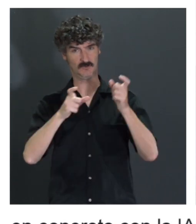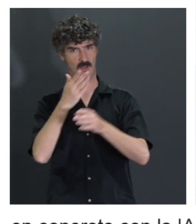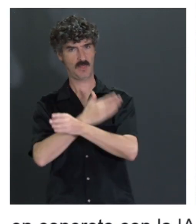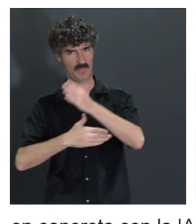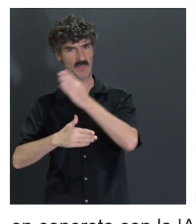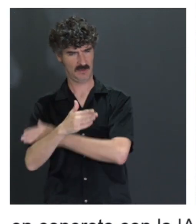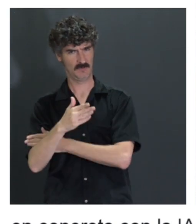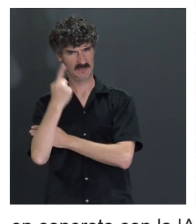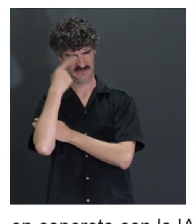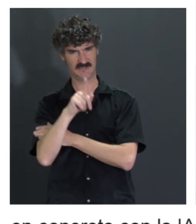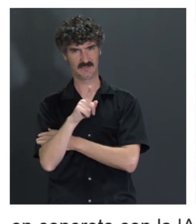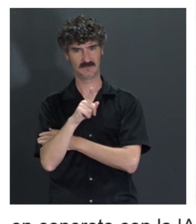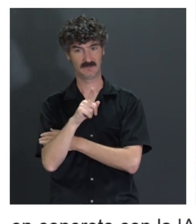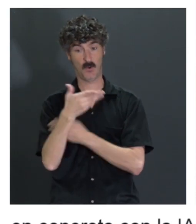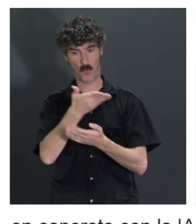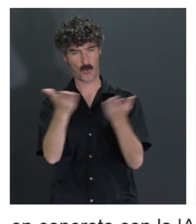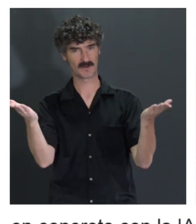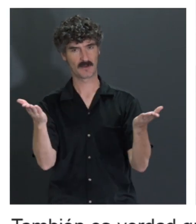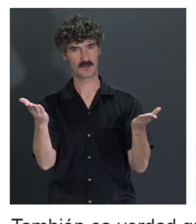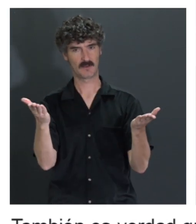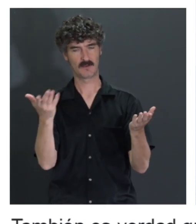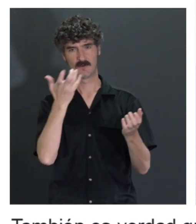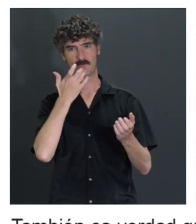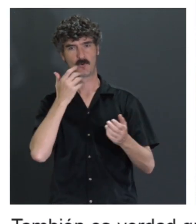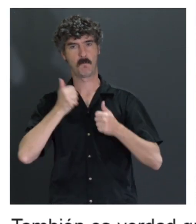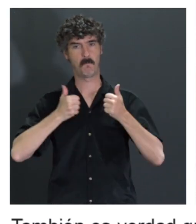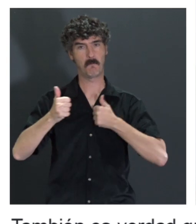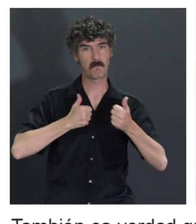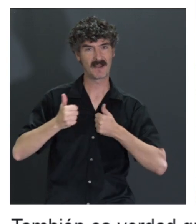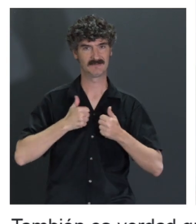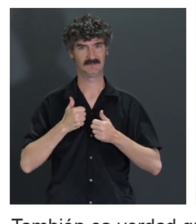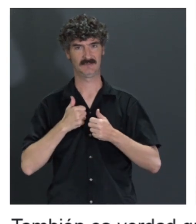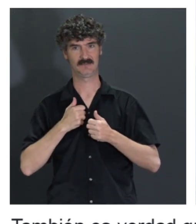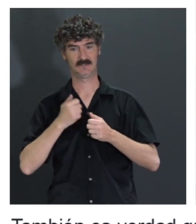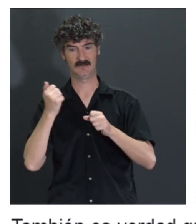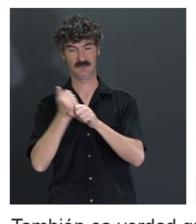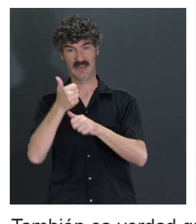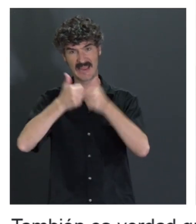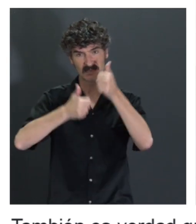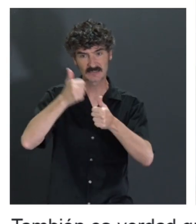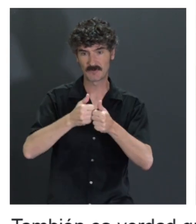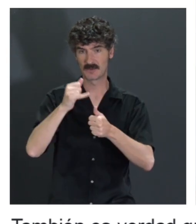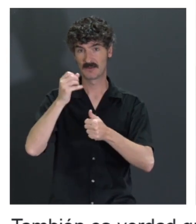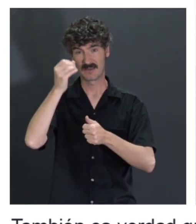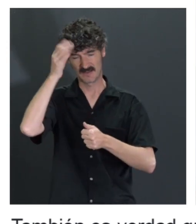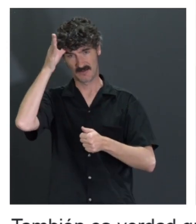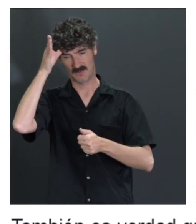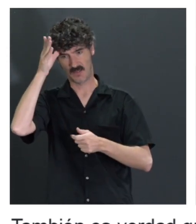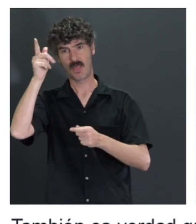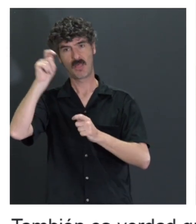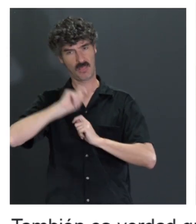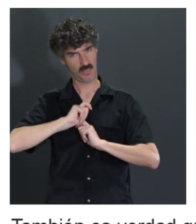cualquier otro que tienen que estudiar un máster o unas oposiciones y la IA en este momento les está ayudando